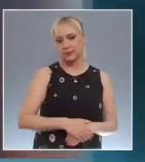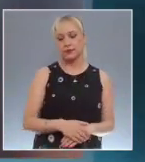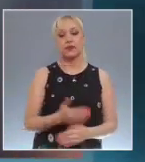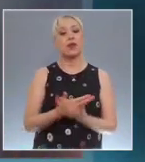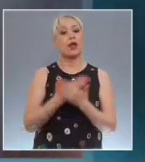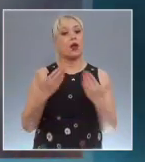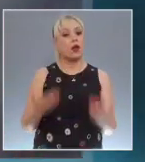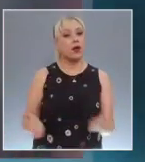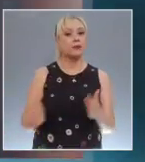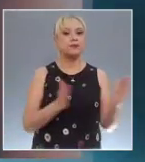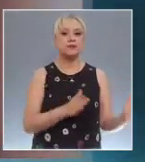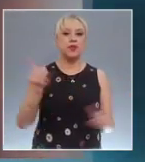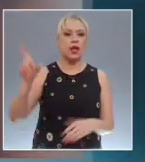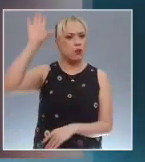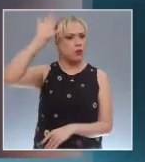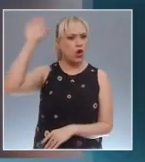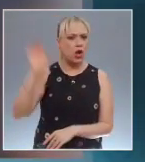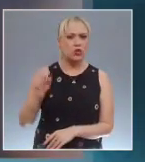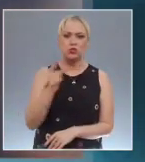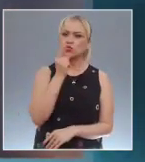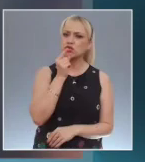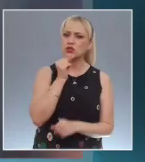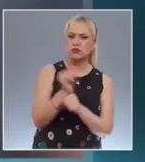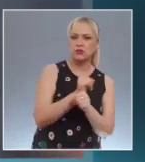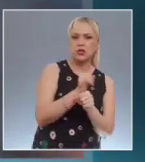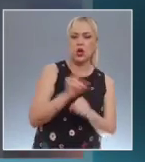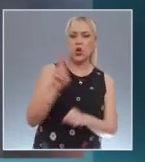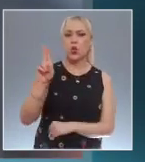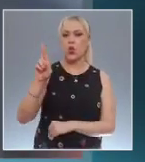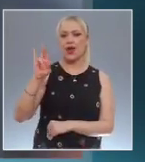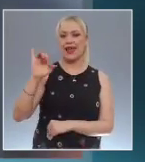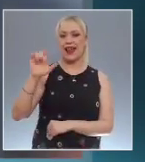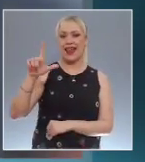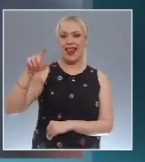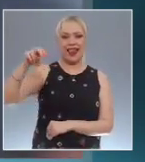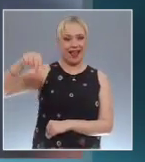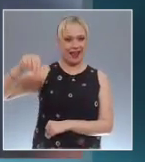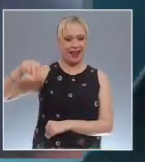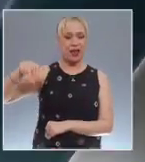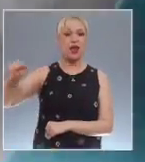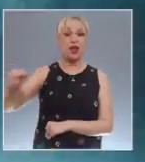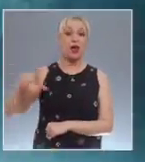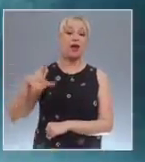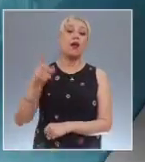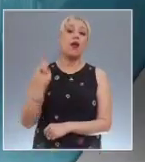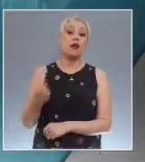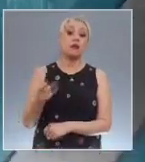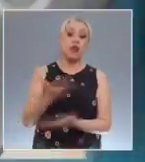de extradición a Estados Unidos. El fiscal es procesado por obstrucción de la justicia.